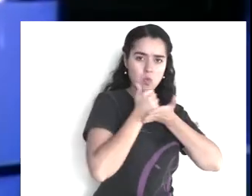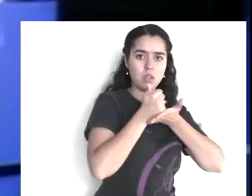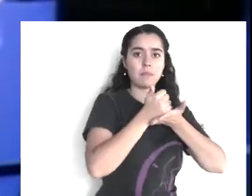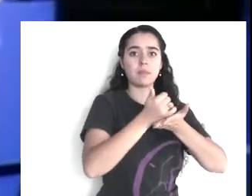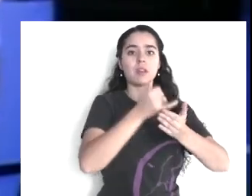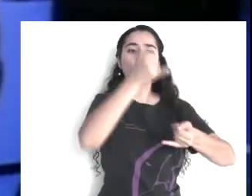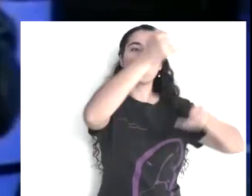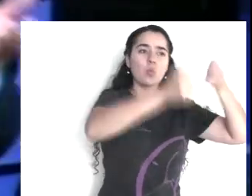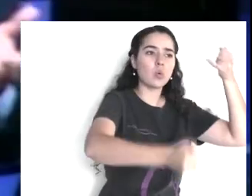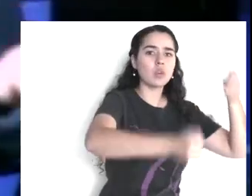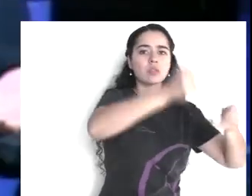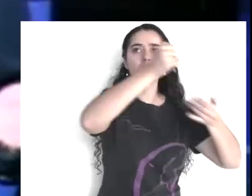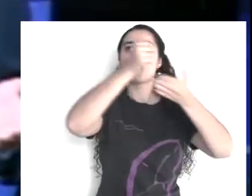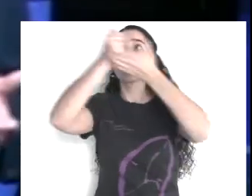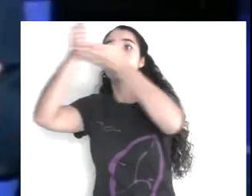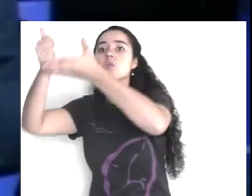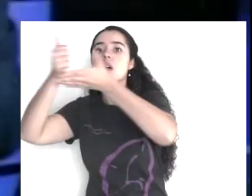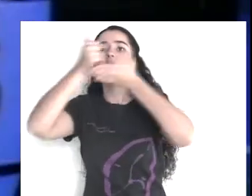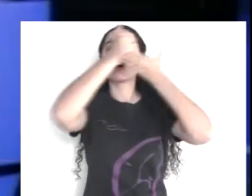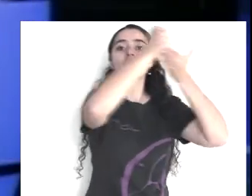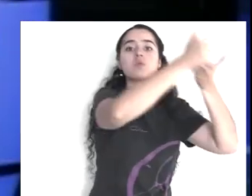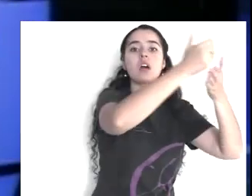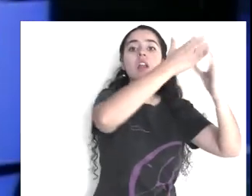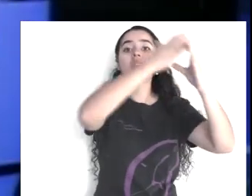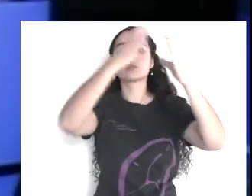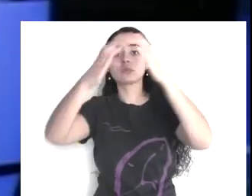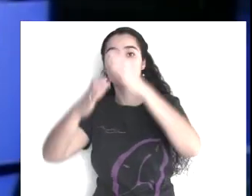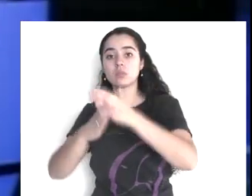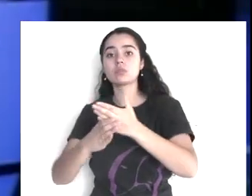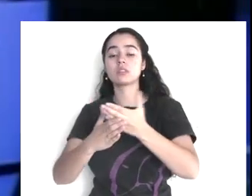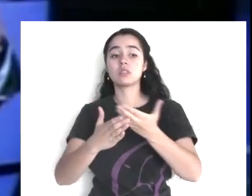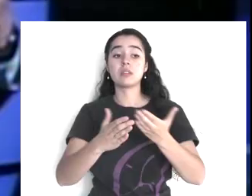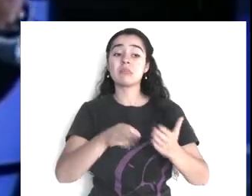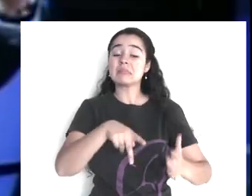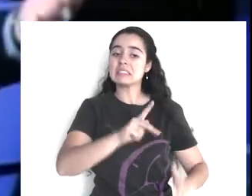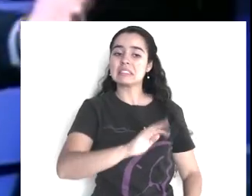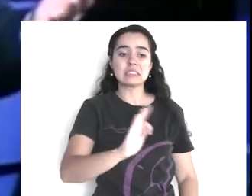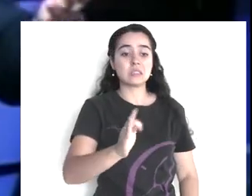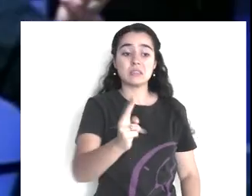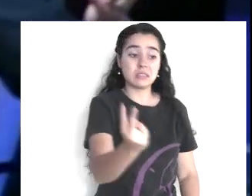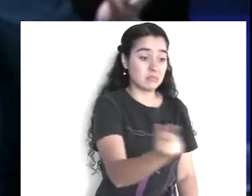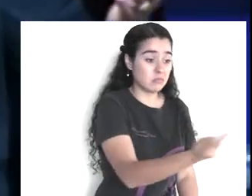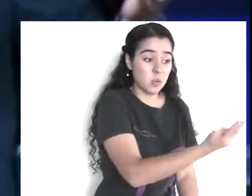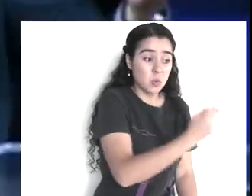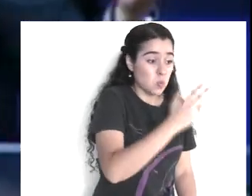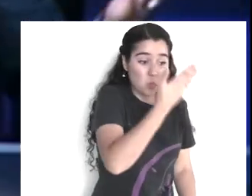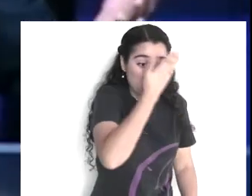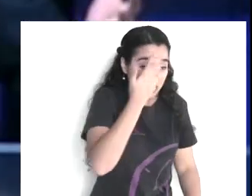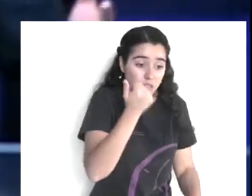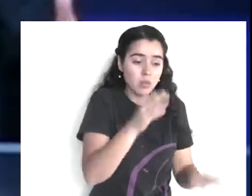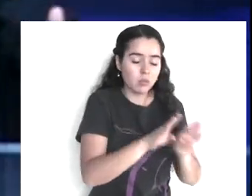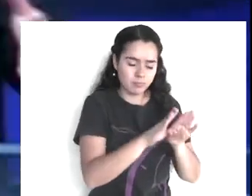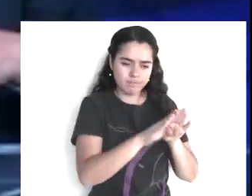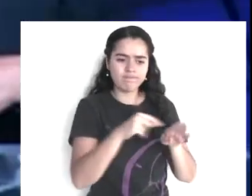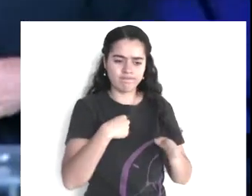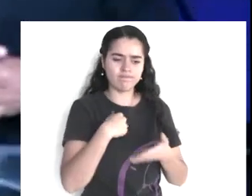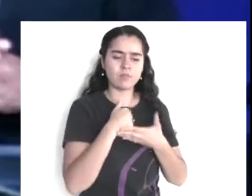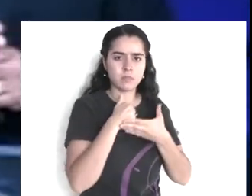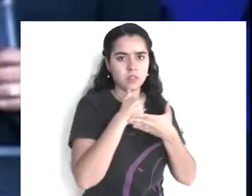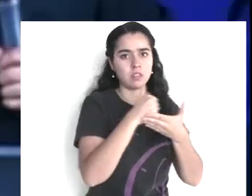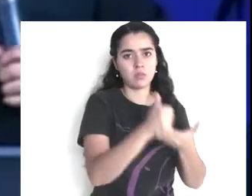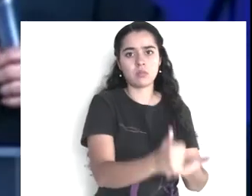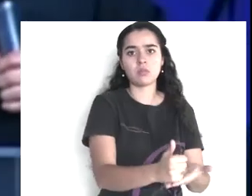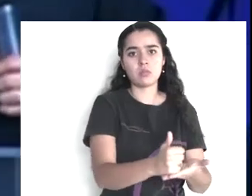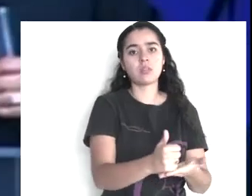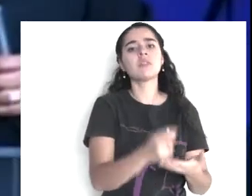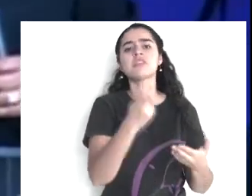las cuales, no sabrían qué hacer, dice, entonces, vengan conmigo, porque yo no puedo, aconsejar a todos, ese es un principio,